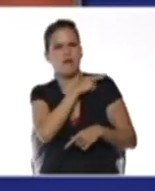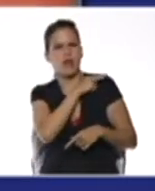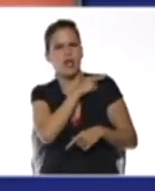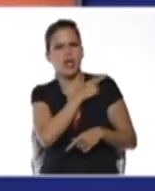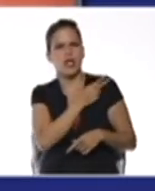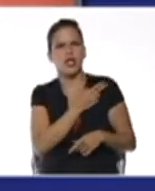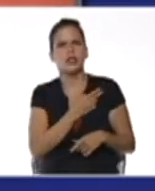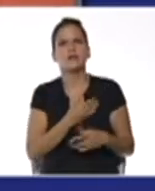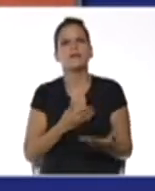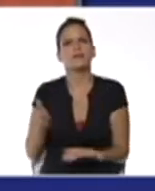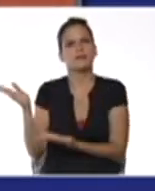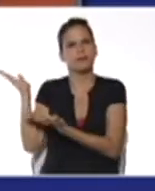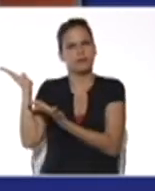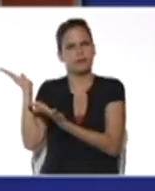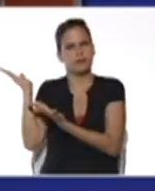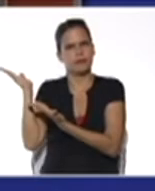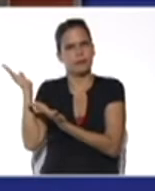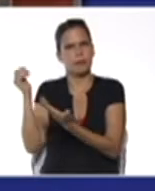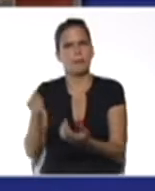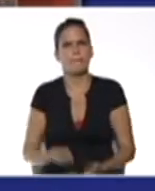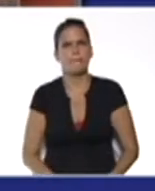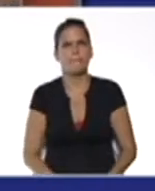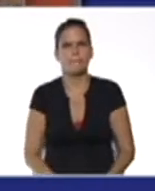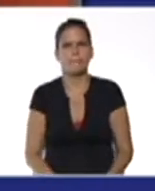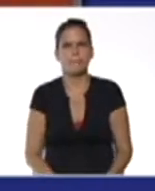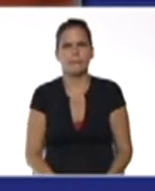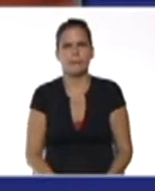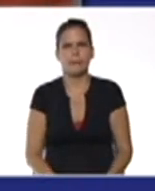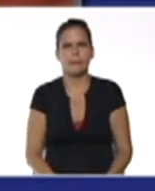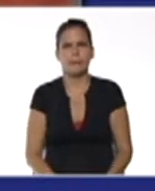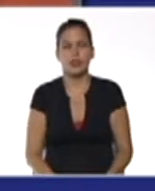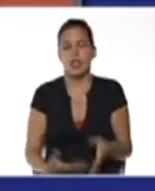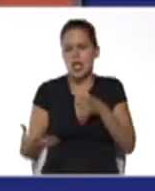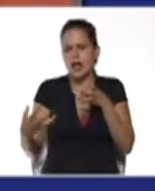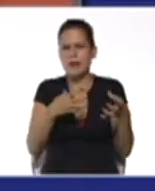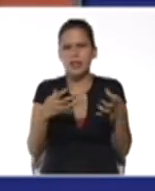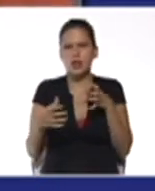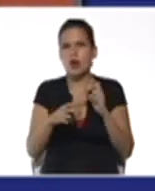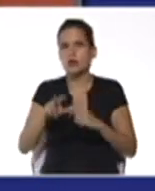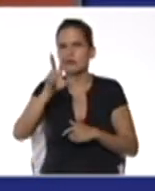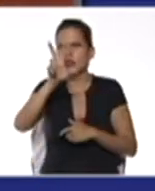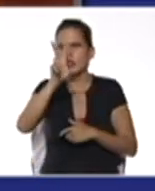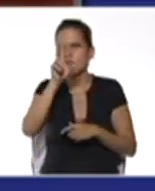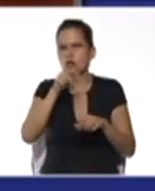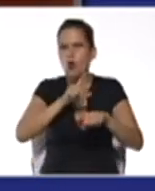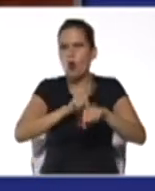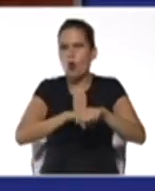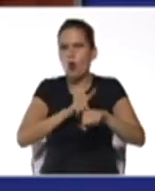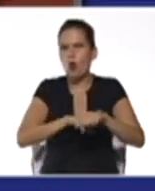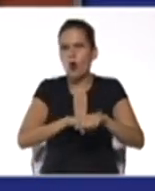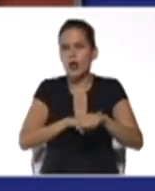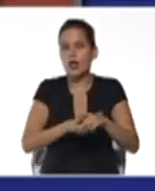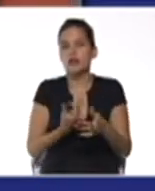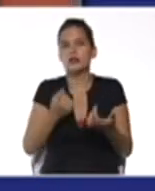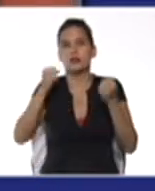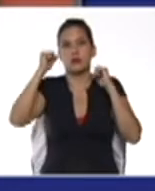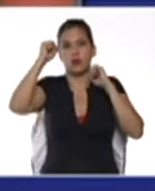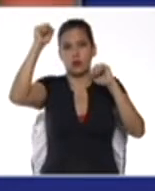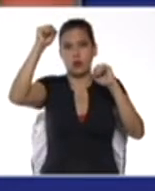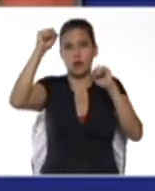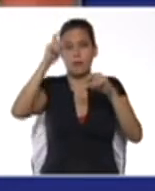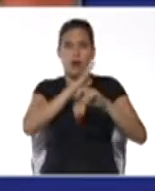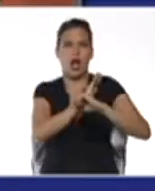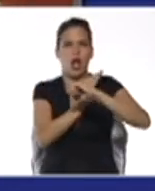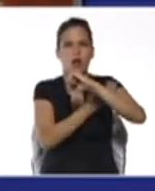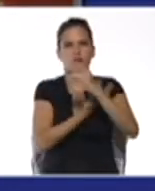los realistas por el coronel José María Hernández Monagas. La batalla duró tres horas y resultó en victoria para las